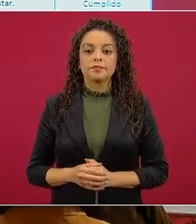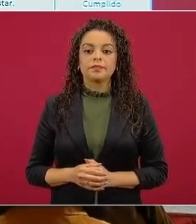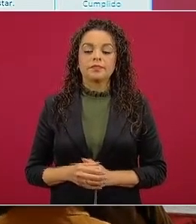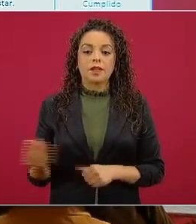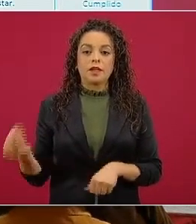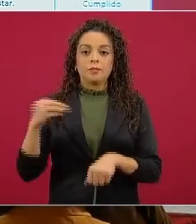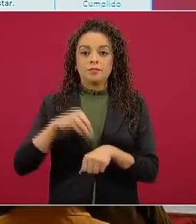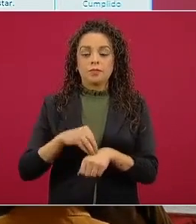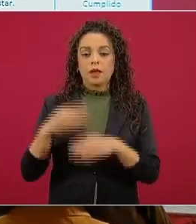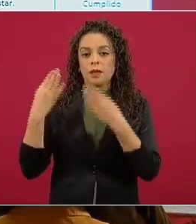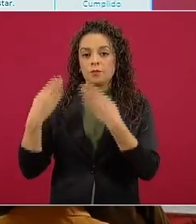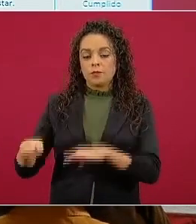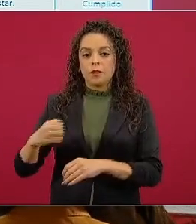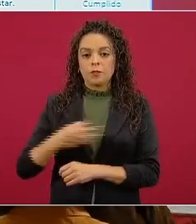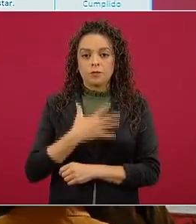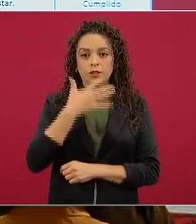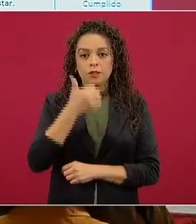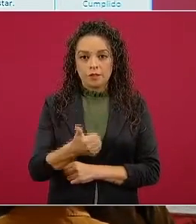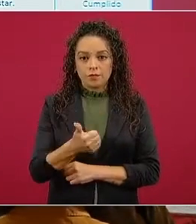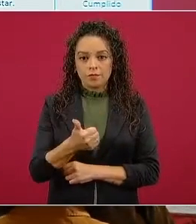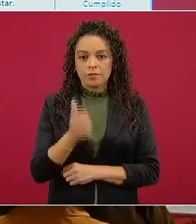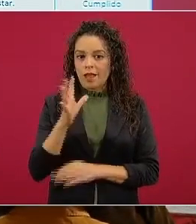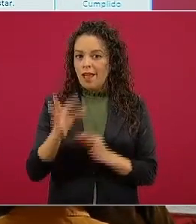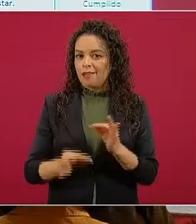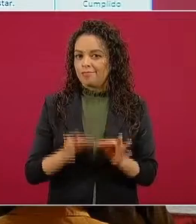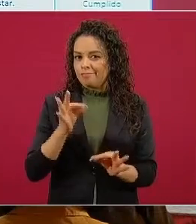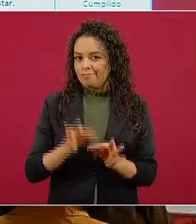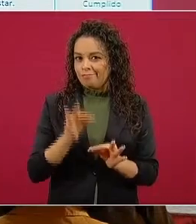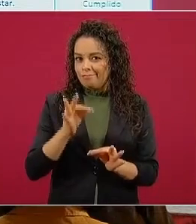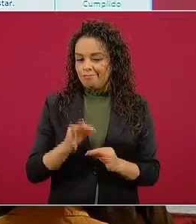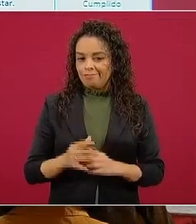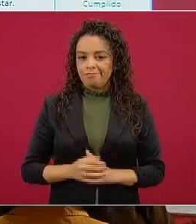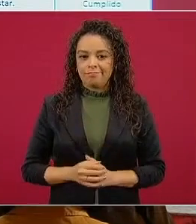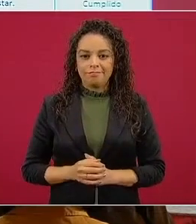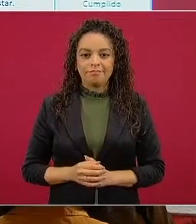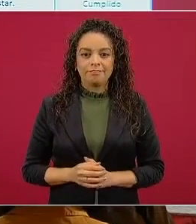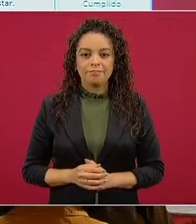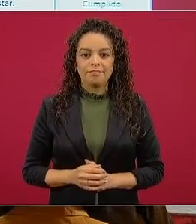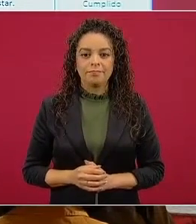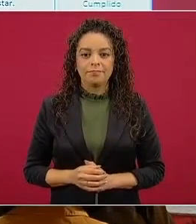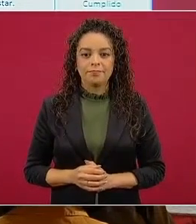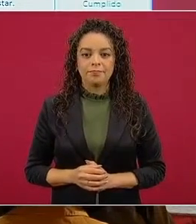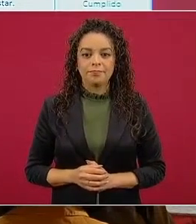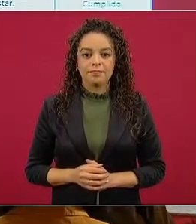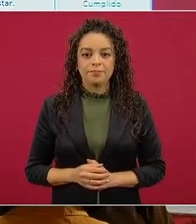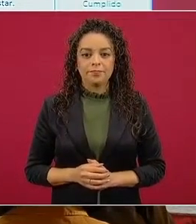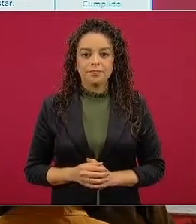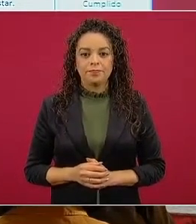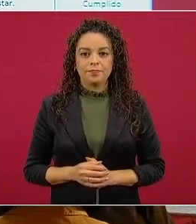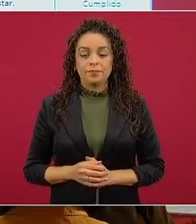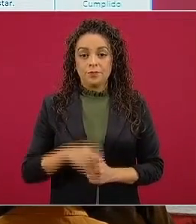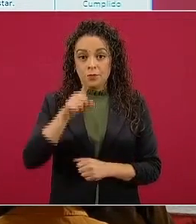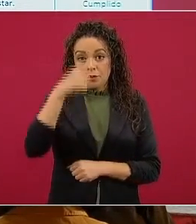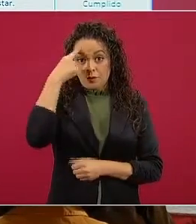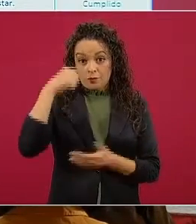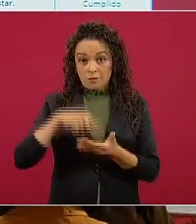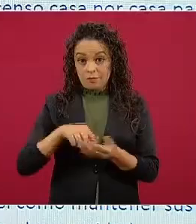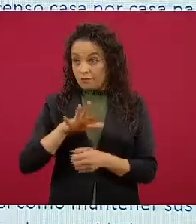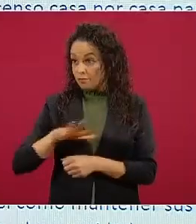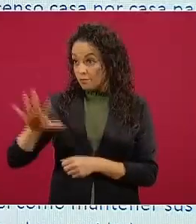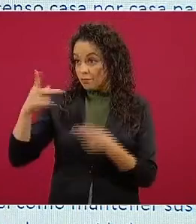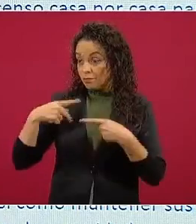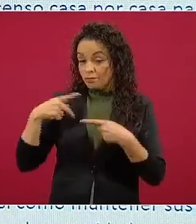Cumplido. No crean que ven con buenos ojos los tecnócratas esto.